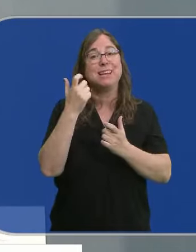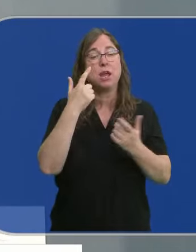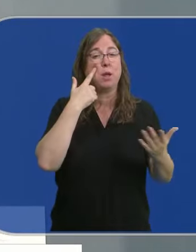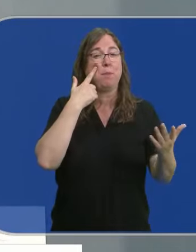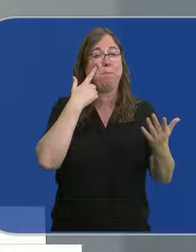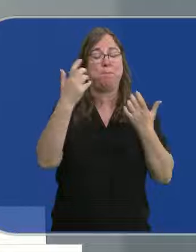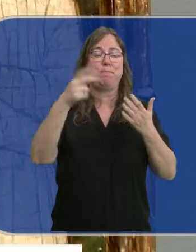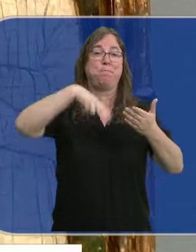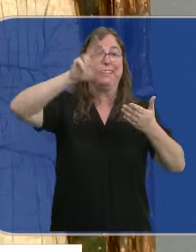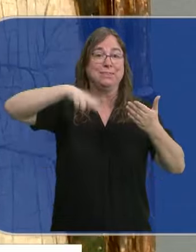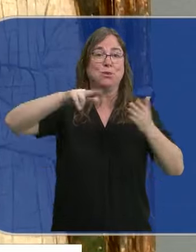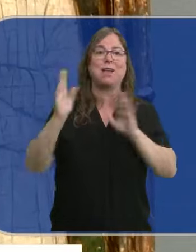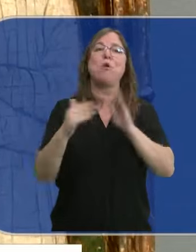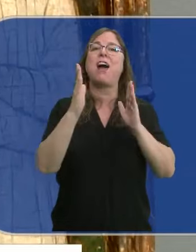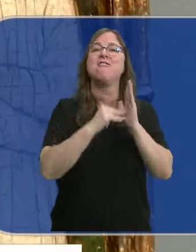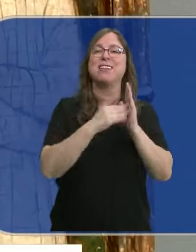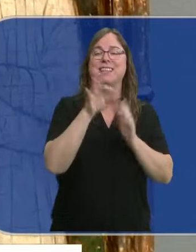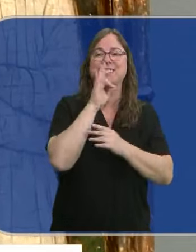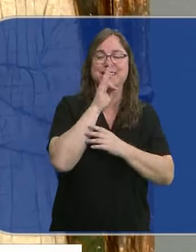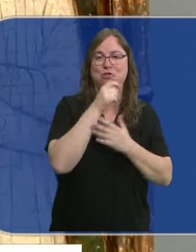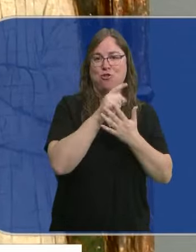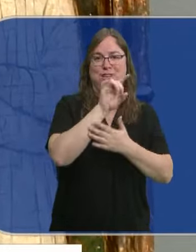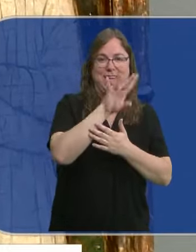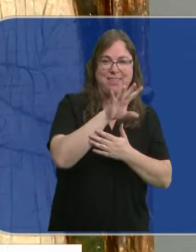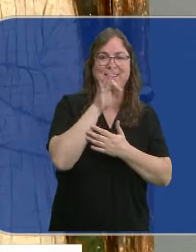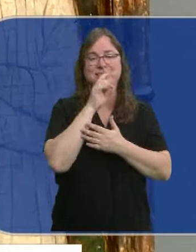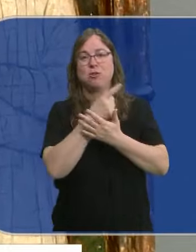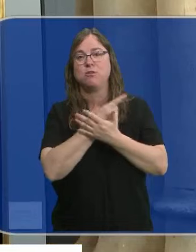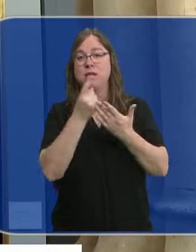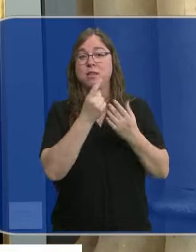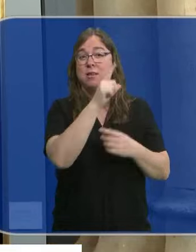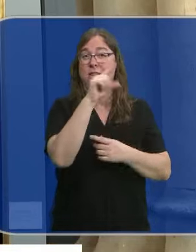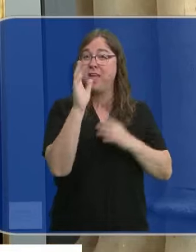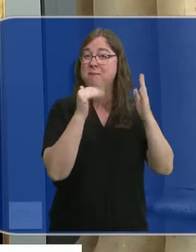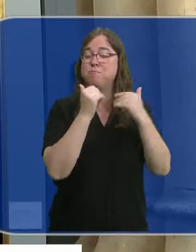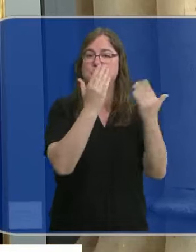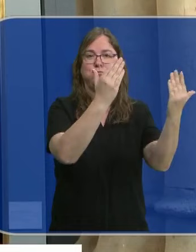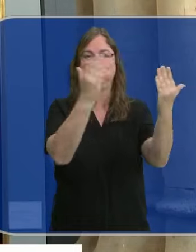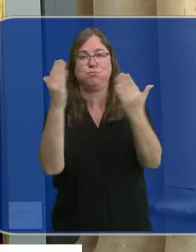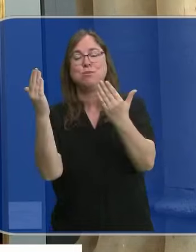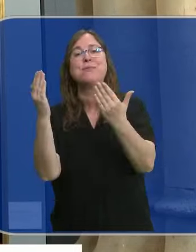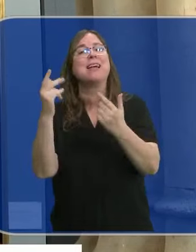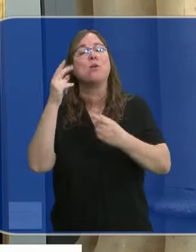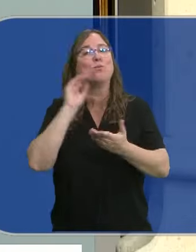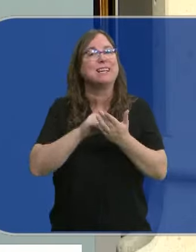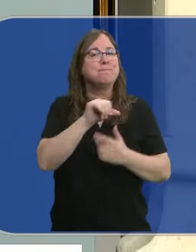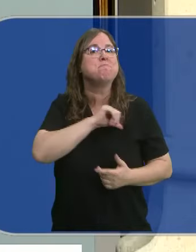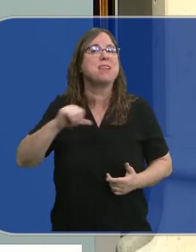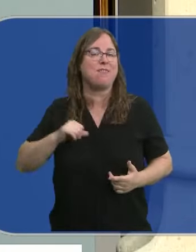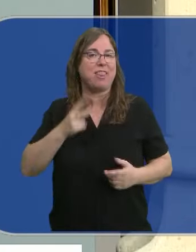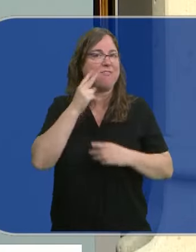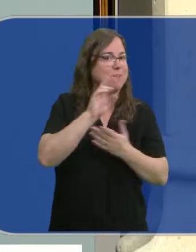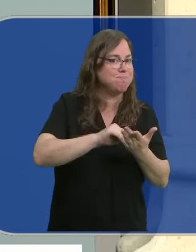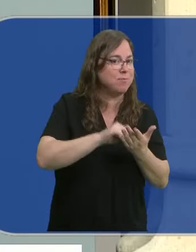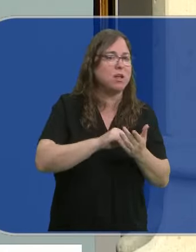valenciana de los siglos XV y XVI. Más de un centenar de obras la mayoría inéditas ya que forman parte de colecciones privadas. Llevan la firma de